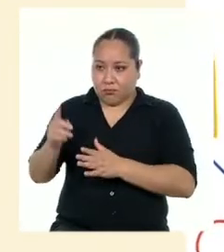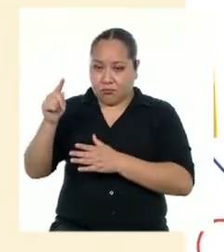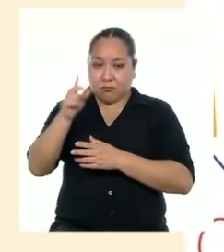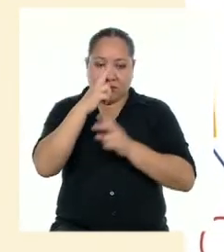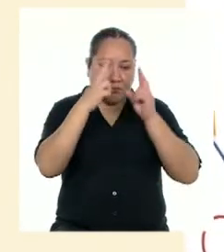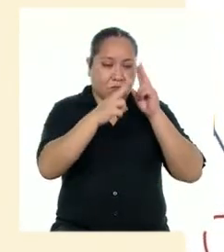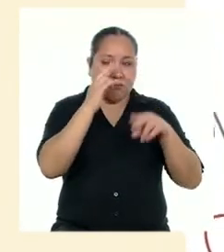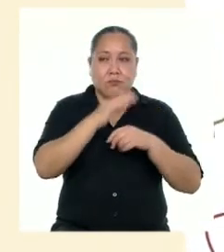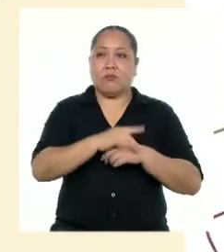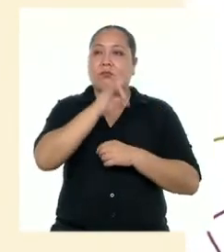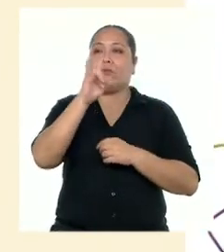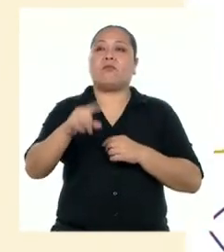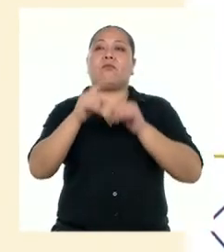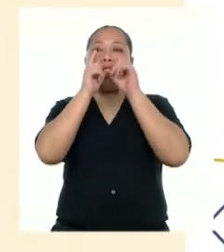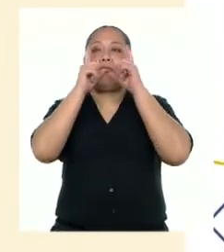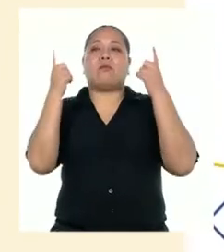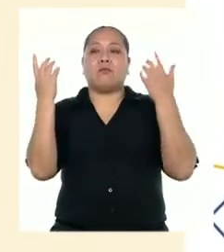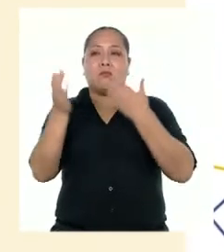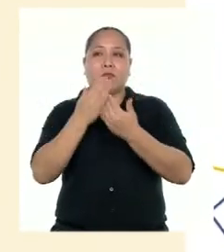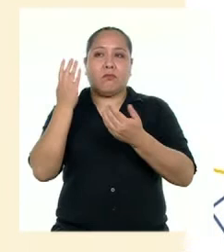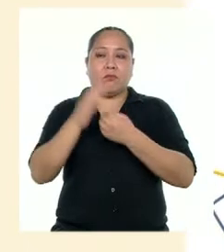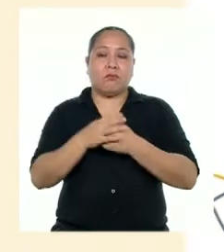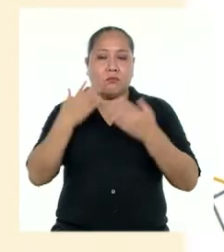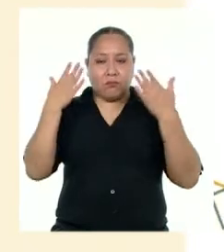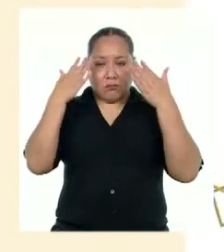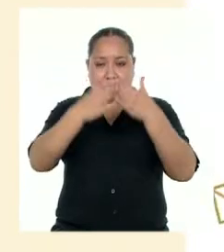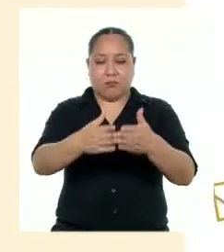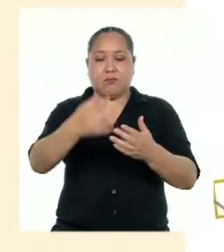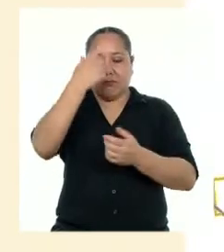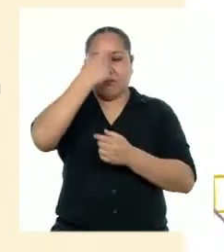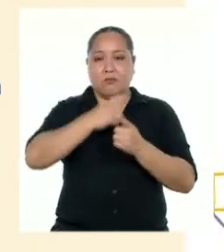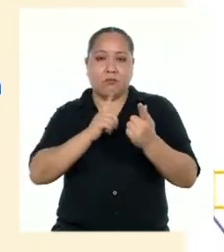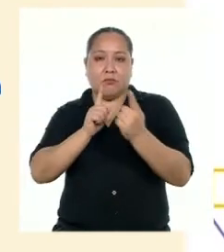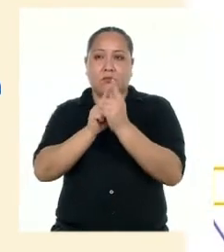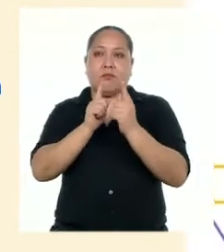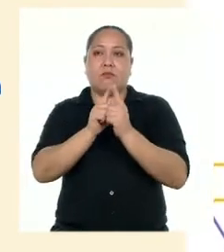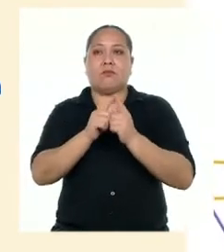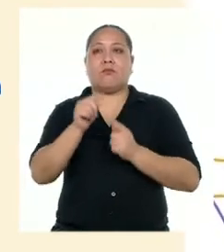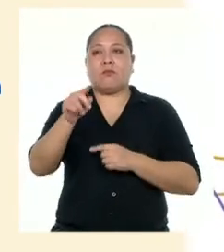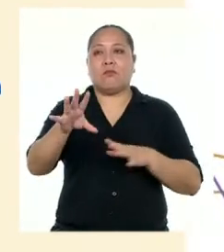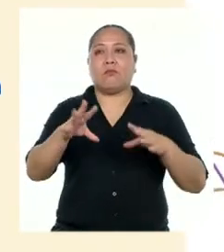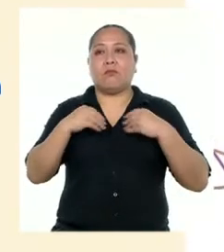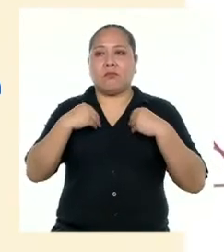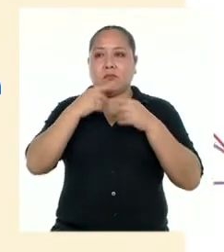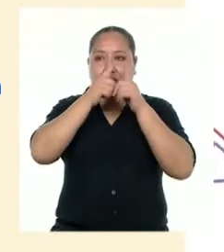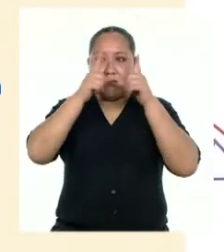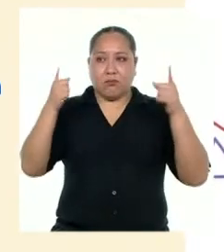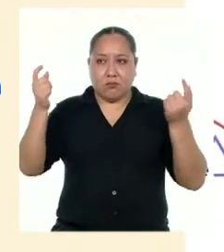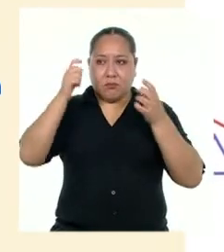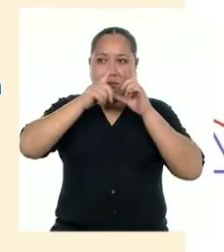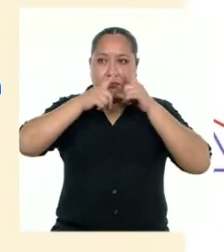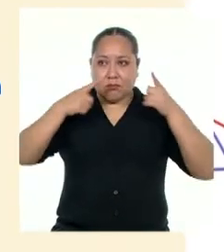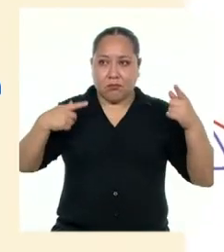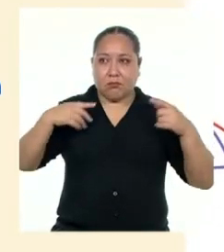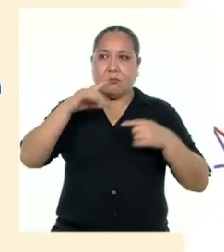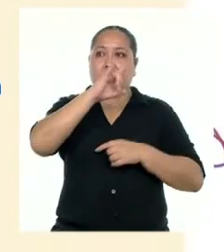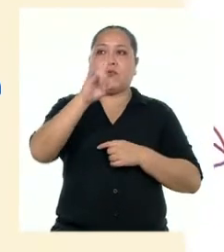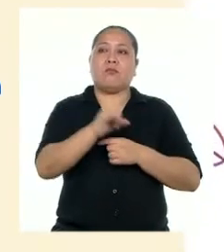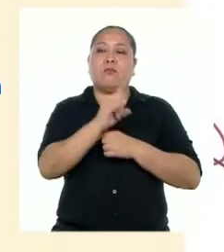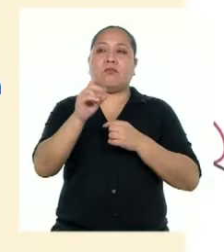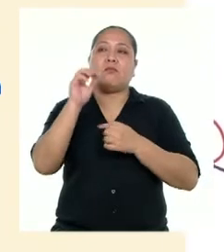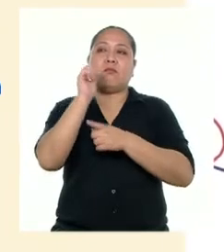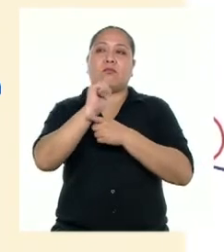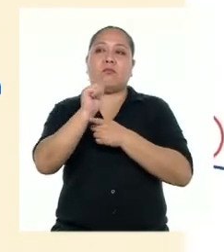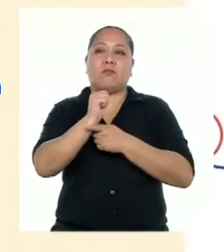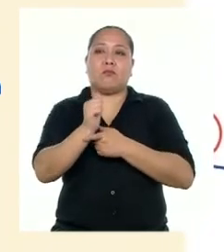y utilizar un lenguaje sencillo, directo y personal, que admite un lenguaje literario con uso de